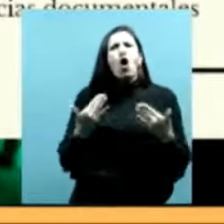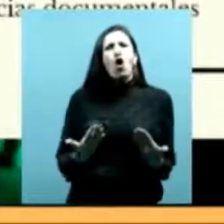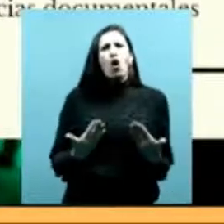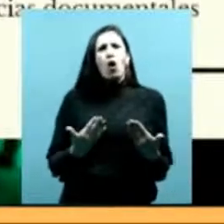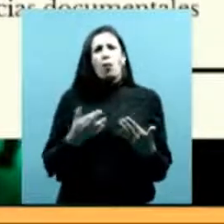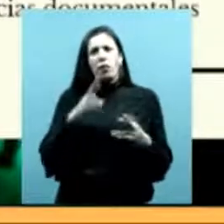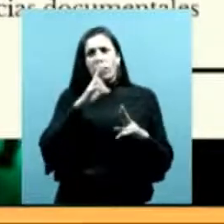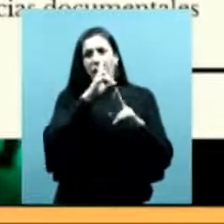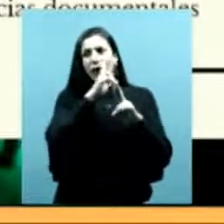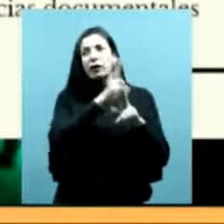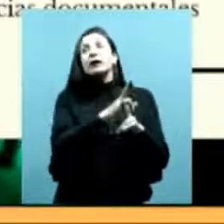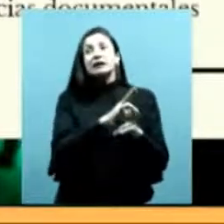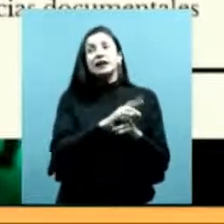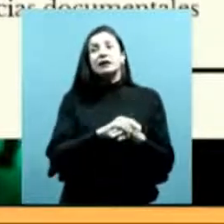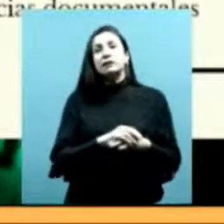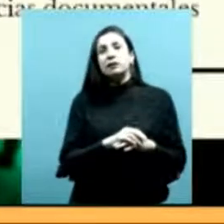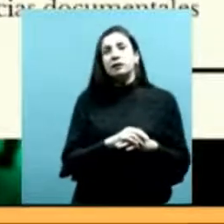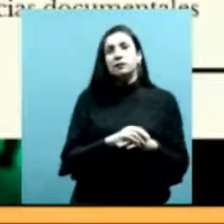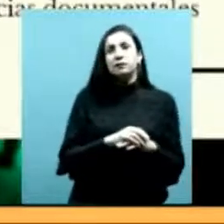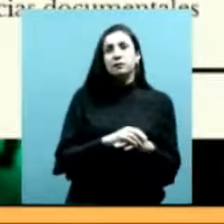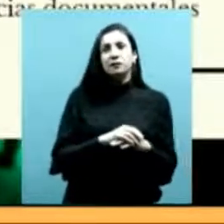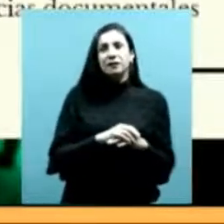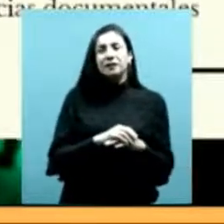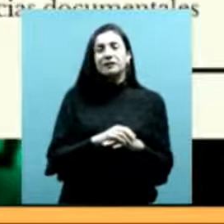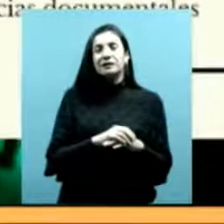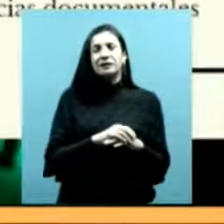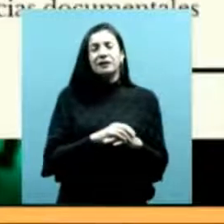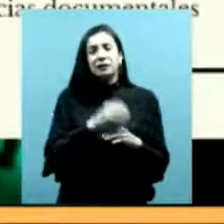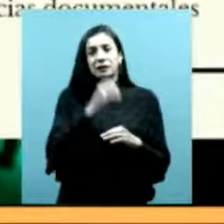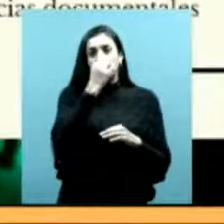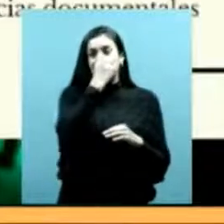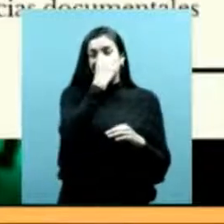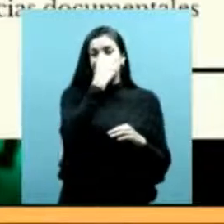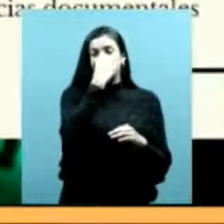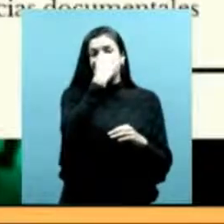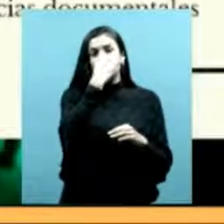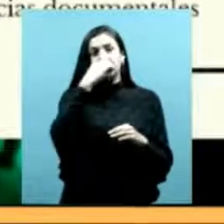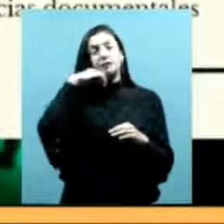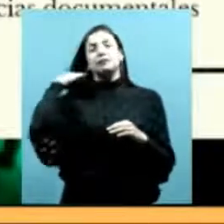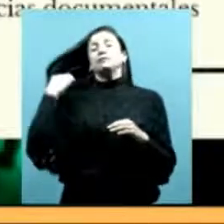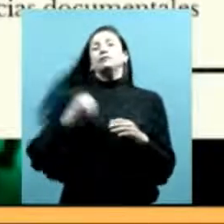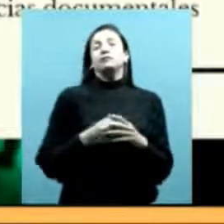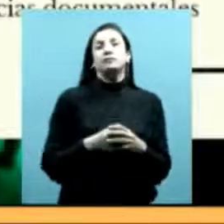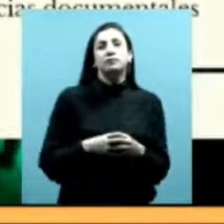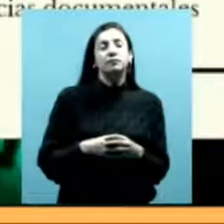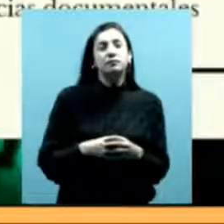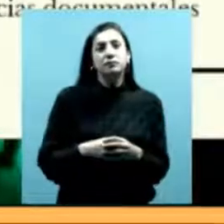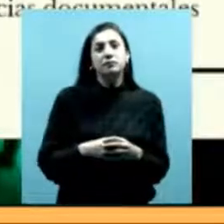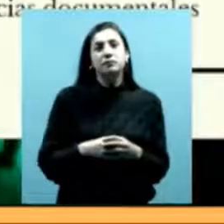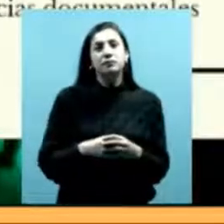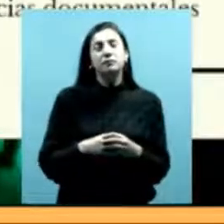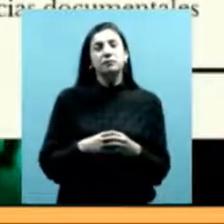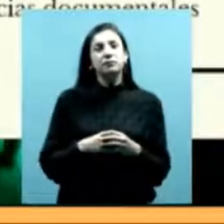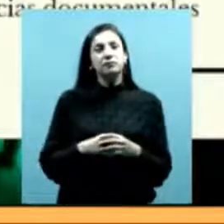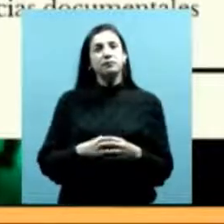Buscar en los archivos reconocimientos previos del estado a esa ocupación ancestral tradicional.